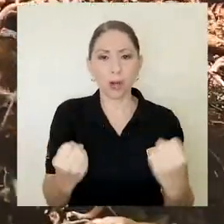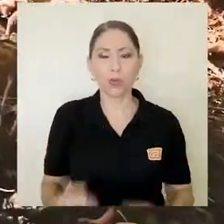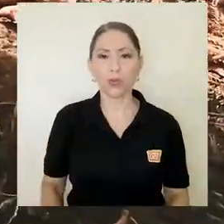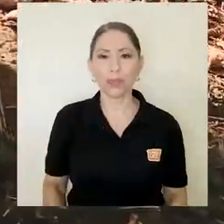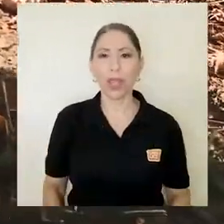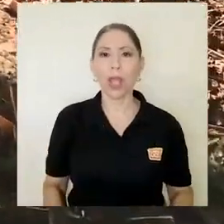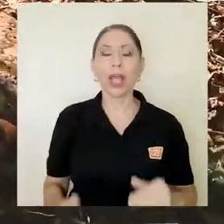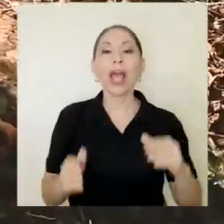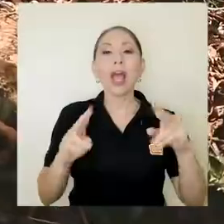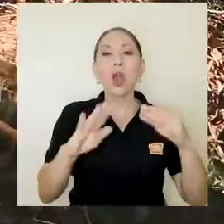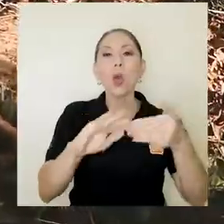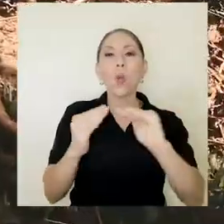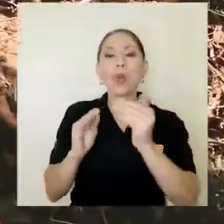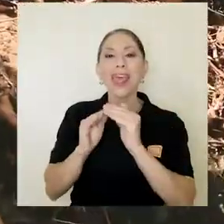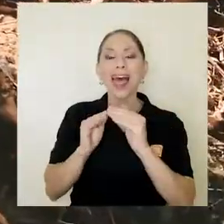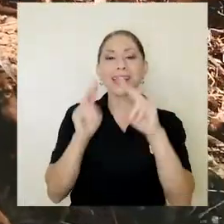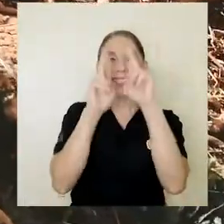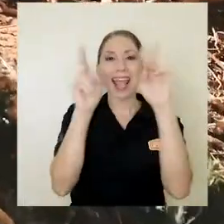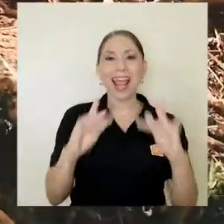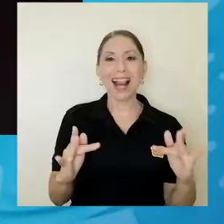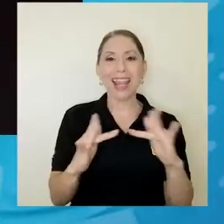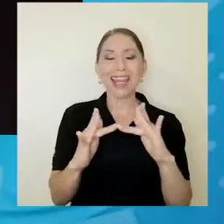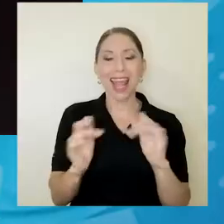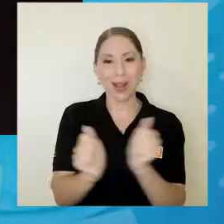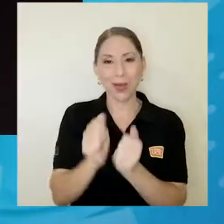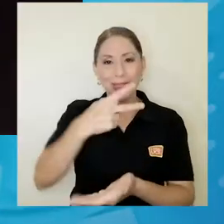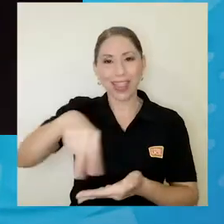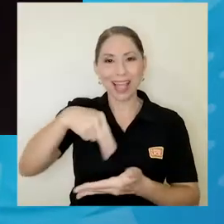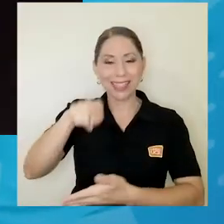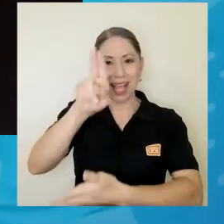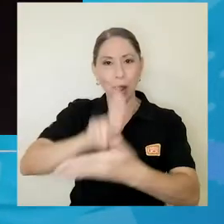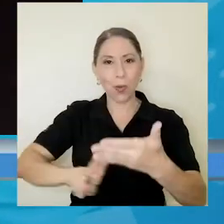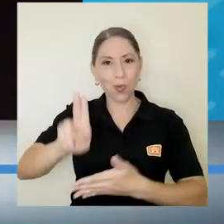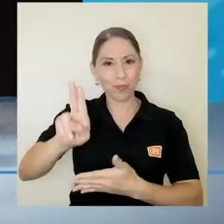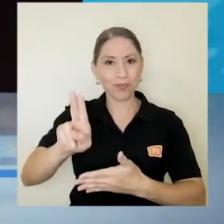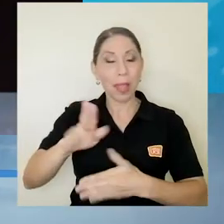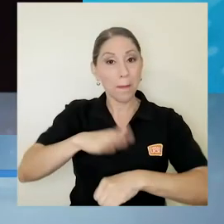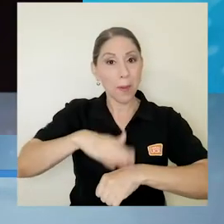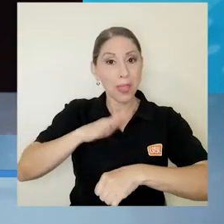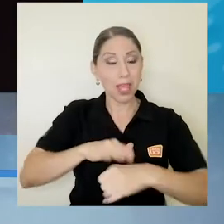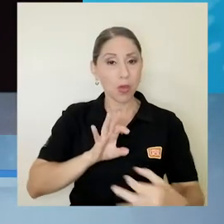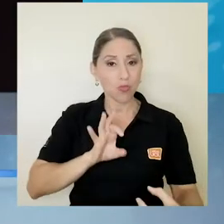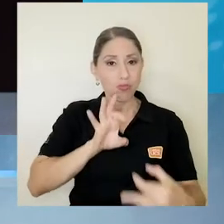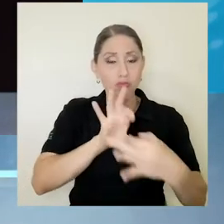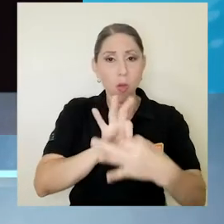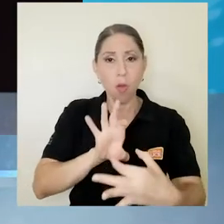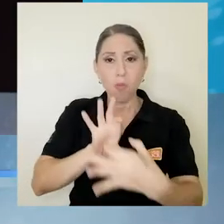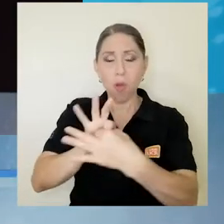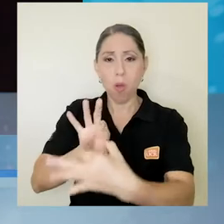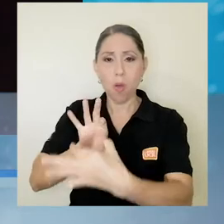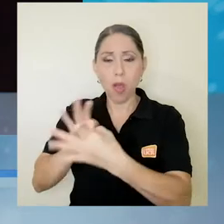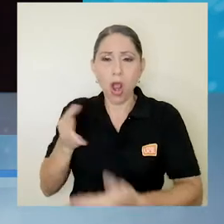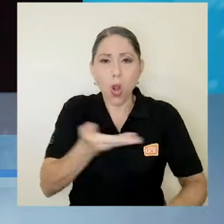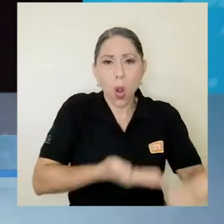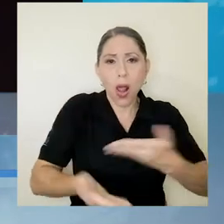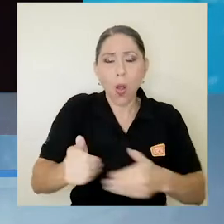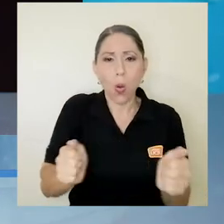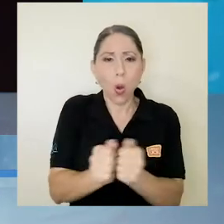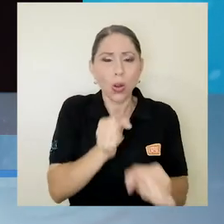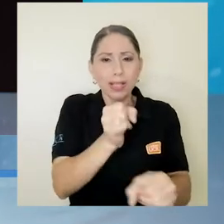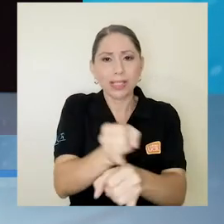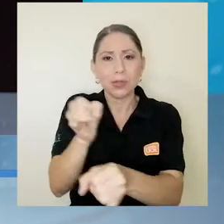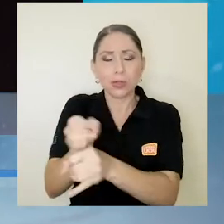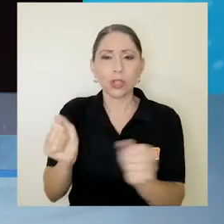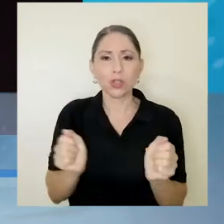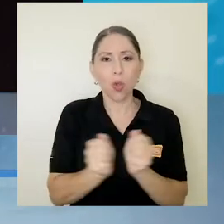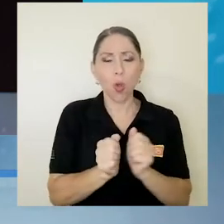Comunidades en Línea con Danza U nos ha permitido mantener las alianzas colaborativas con instituciones, con grupos